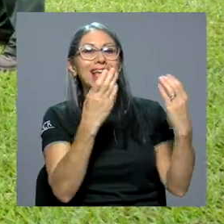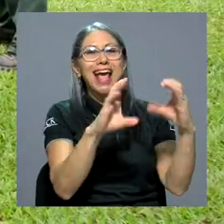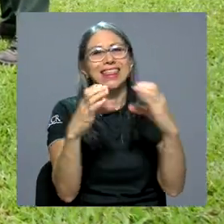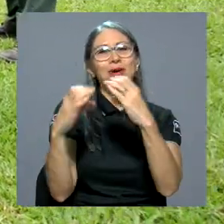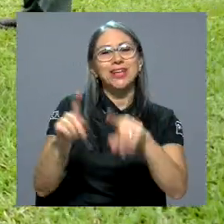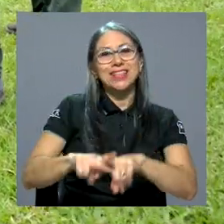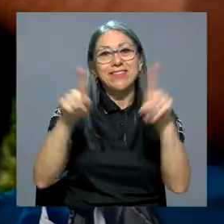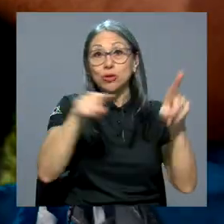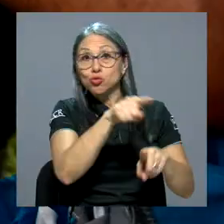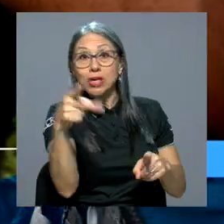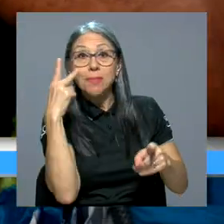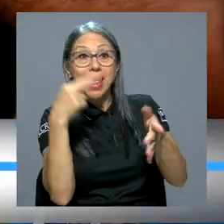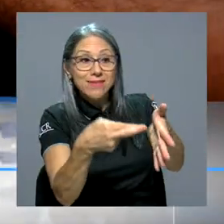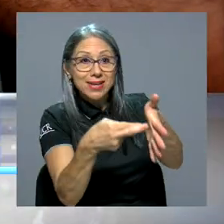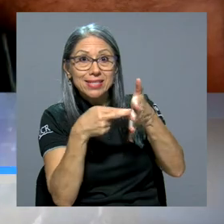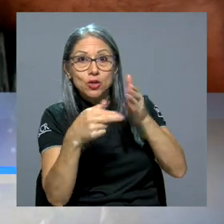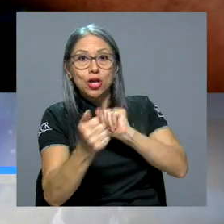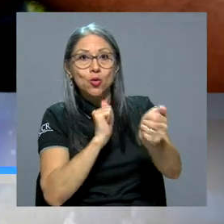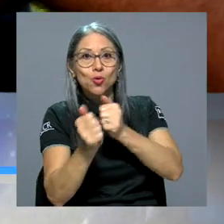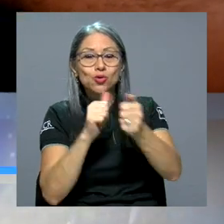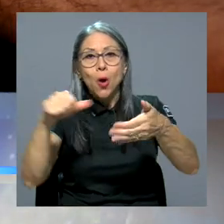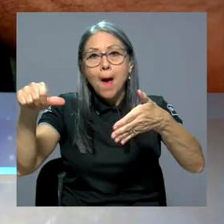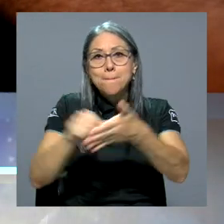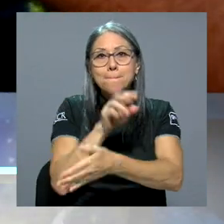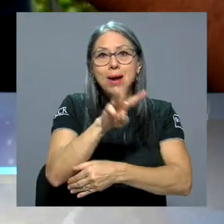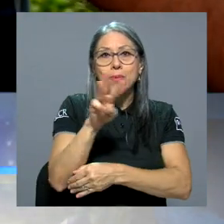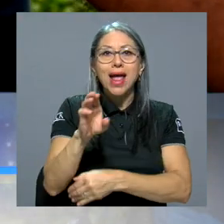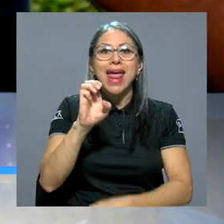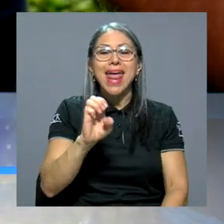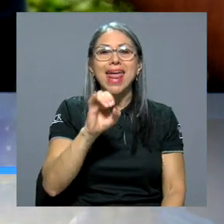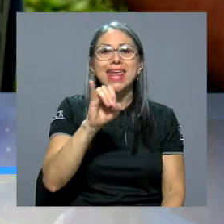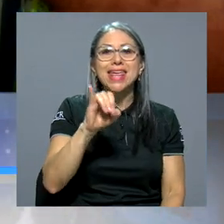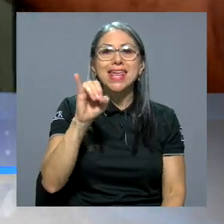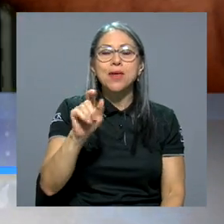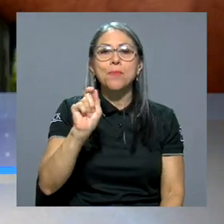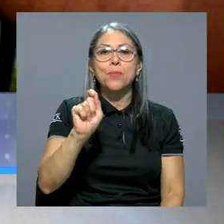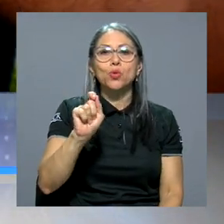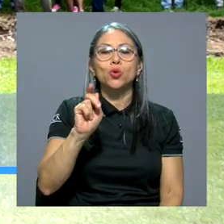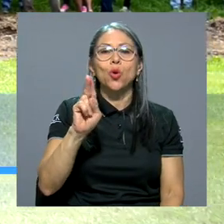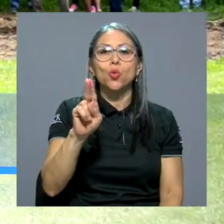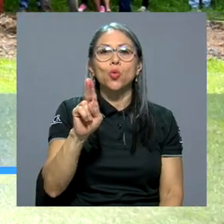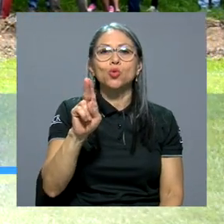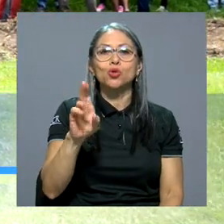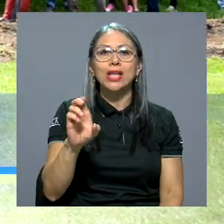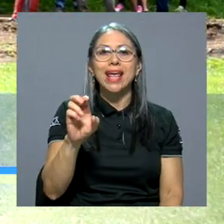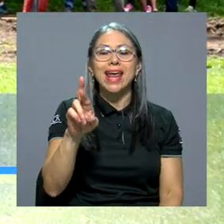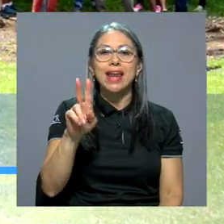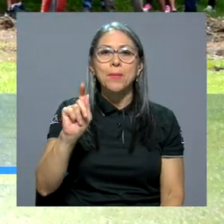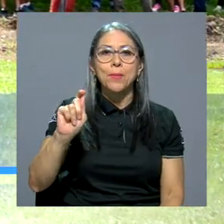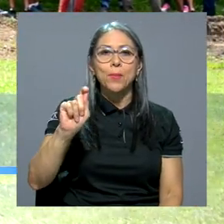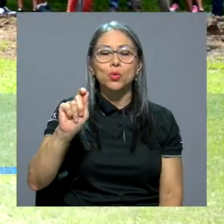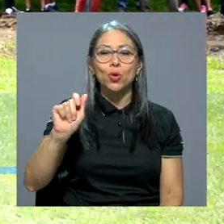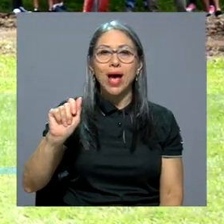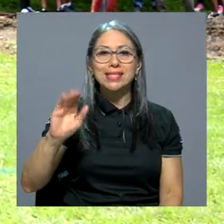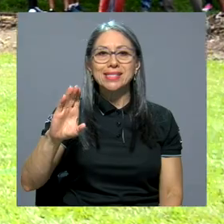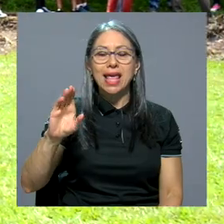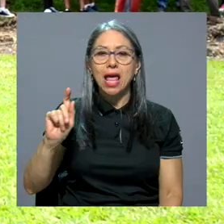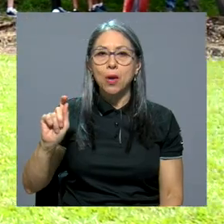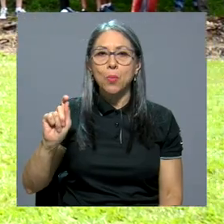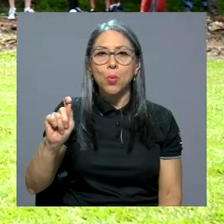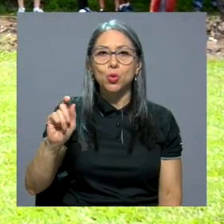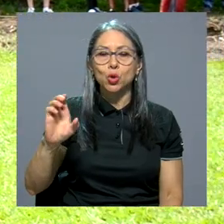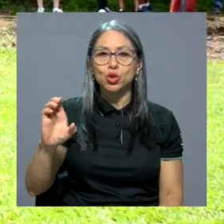Consulte las bases del concurso en la página web eii.ucr.ac.cr.